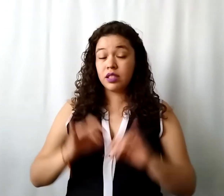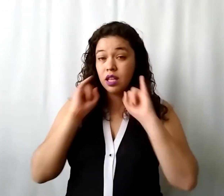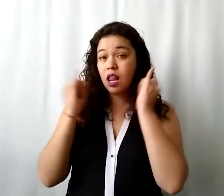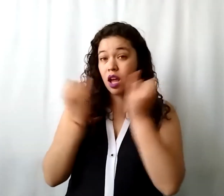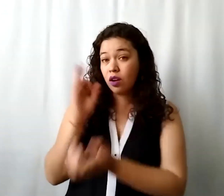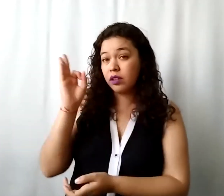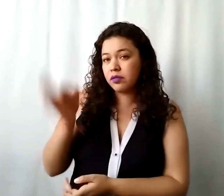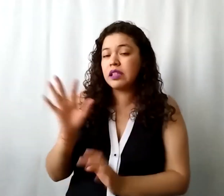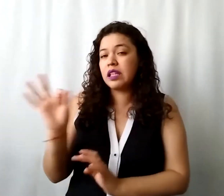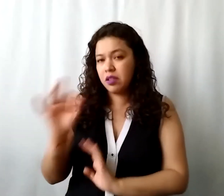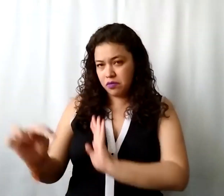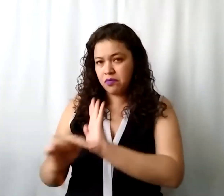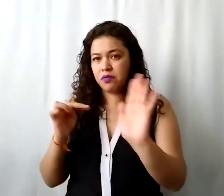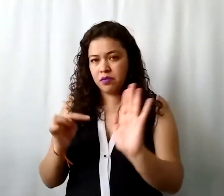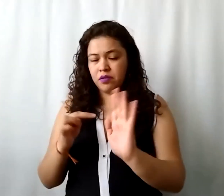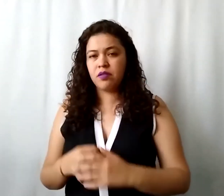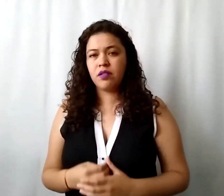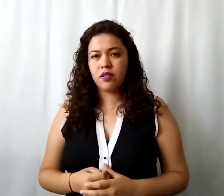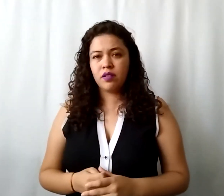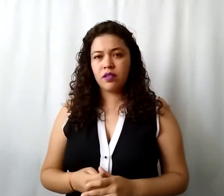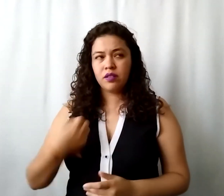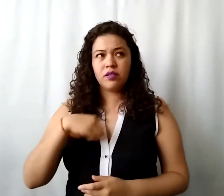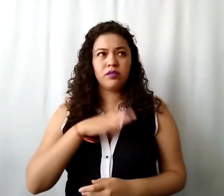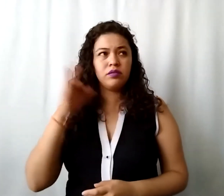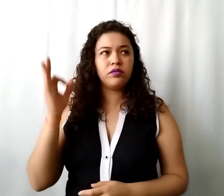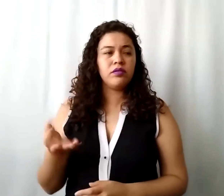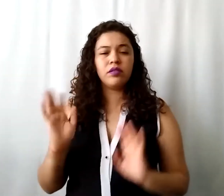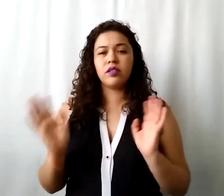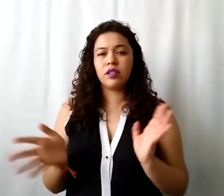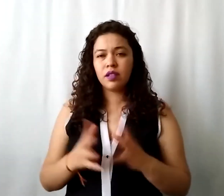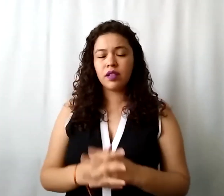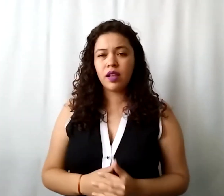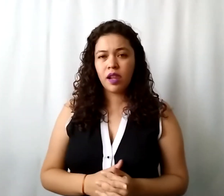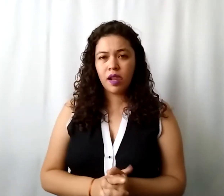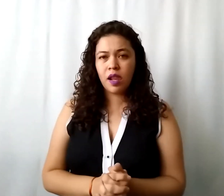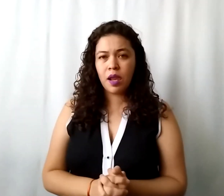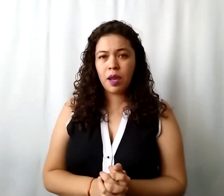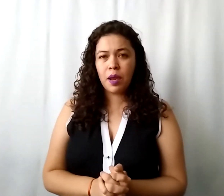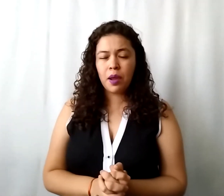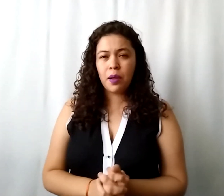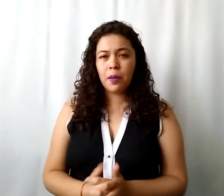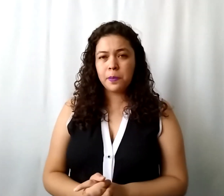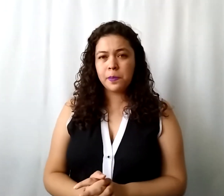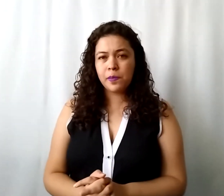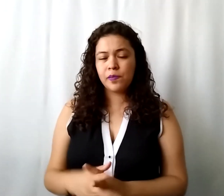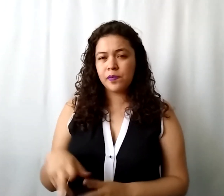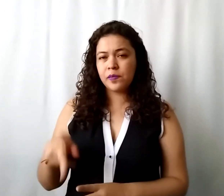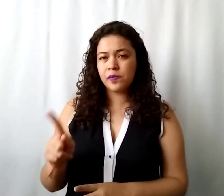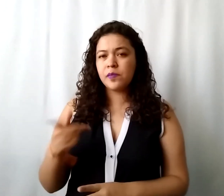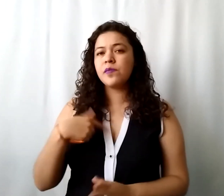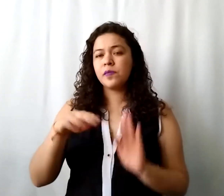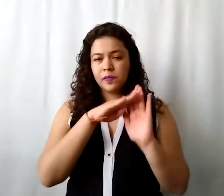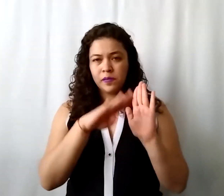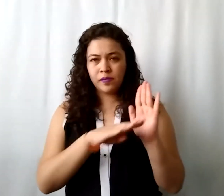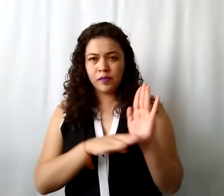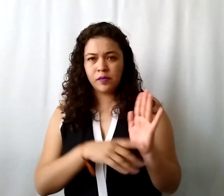pudiera ser nosotros nos basaríamos en esa autorización pero de preferencia y es bien importante que sí protocolicen ese